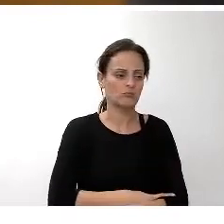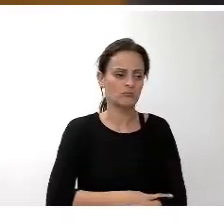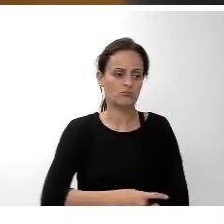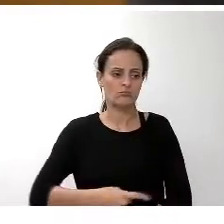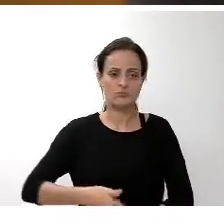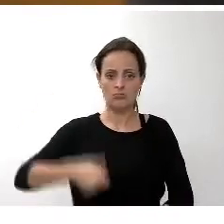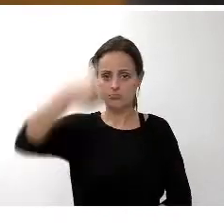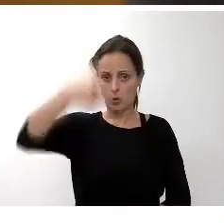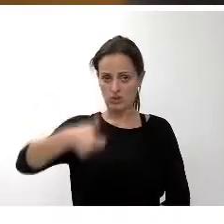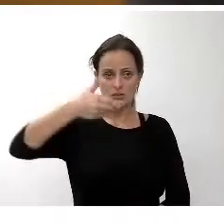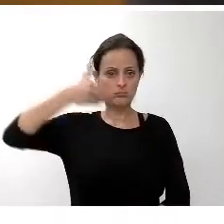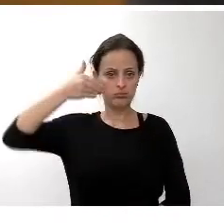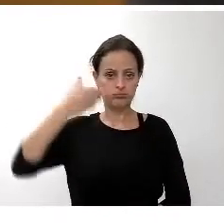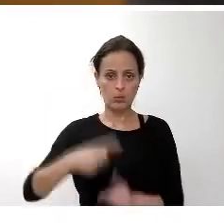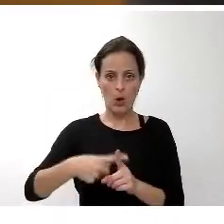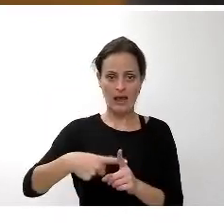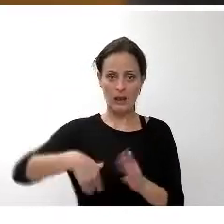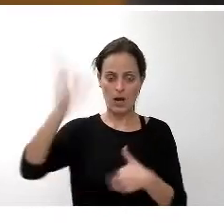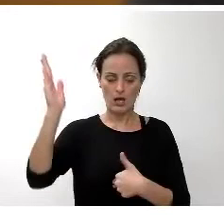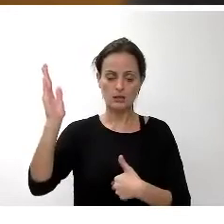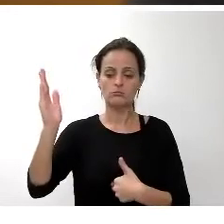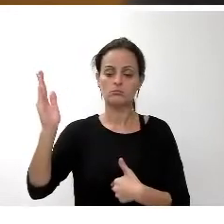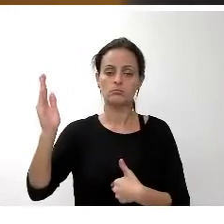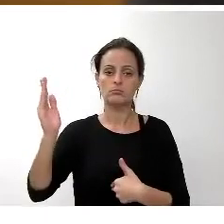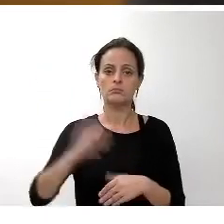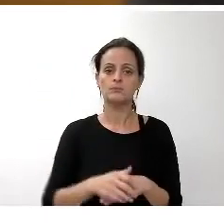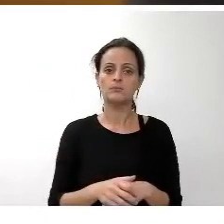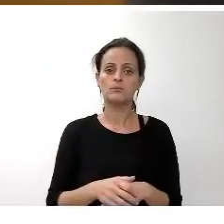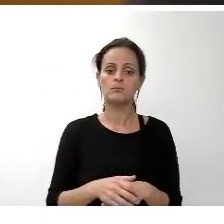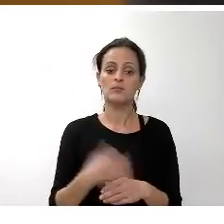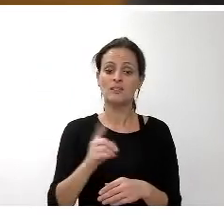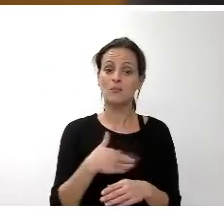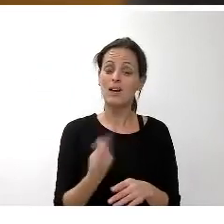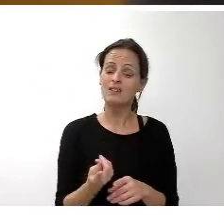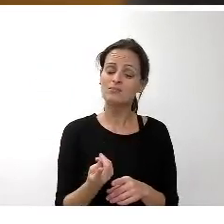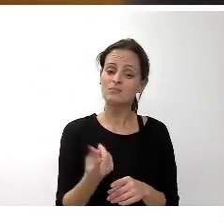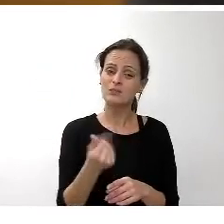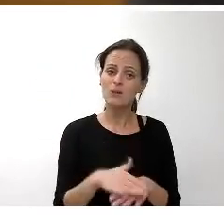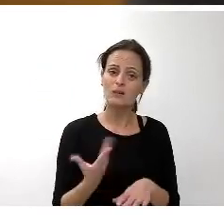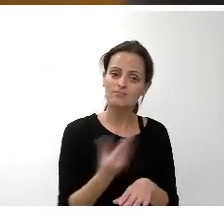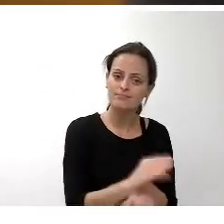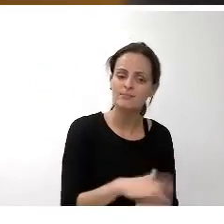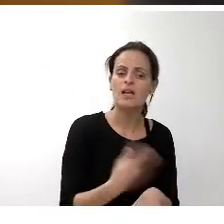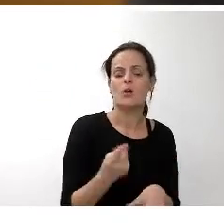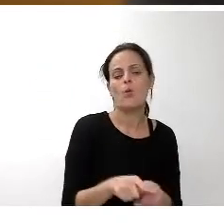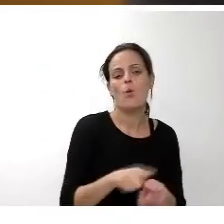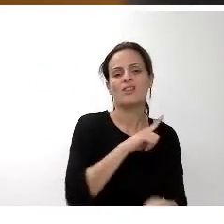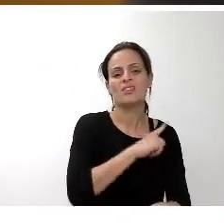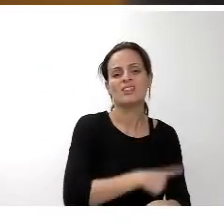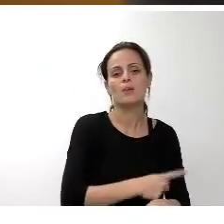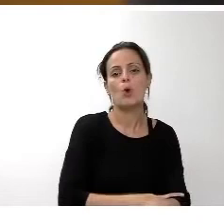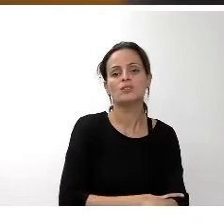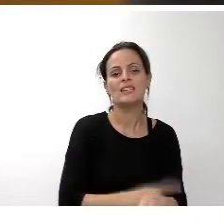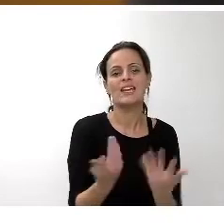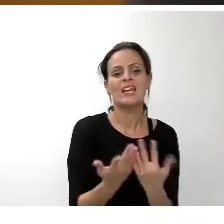Comisión Plenaria 150.000 euros destinados a proyectos Deporte Incluye dedicados al colectivo de personas con